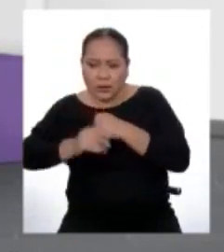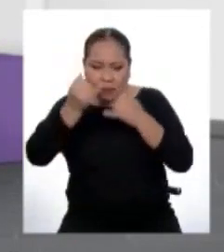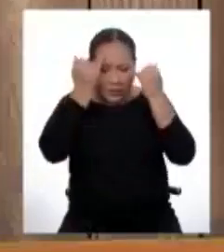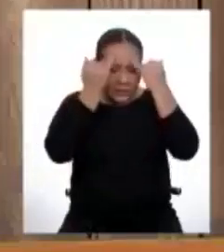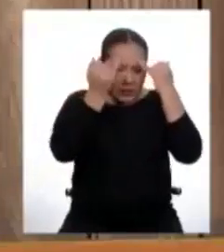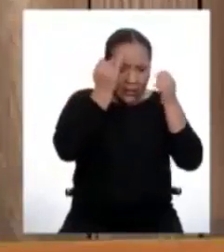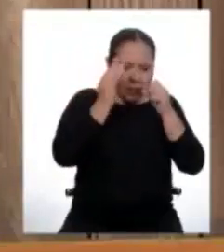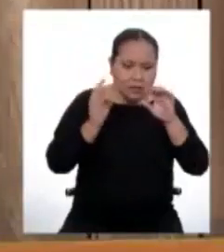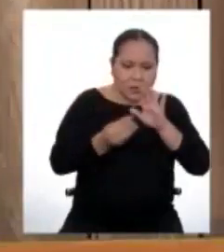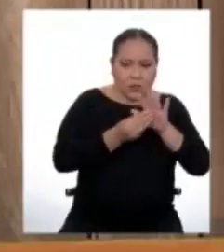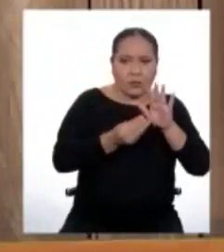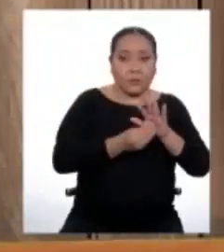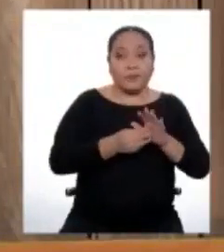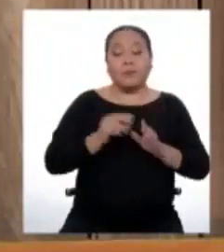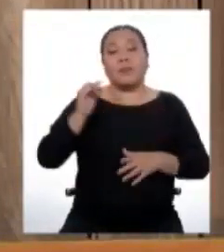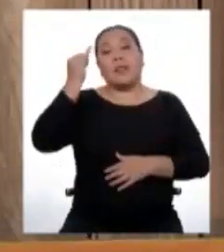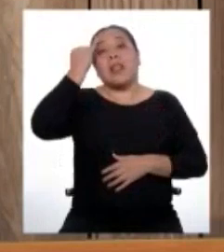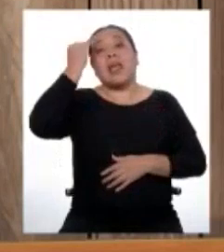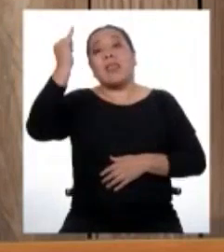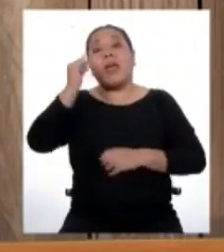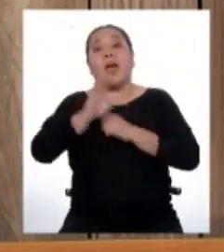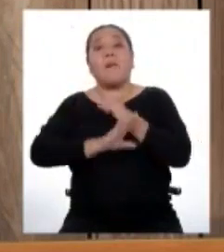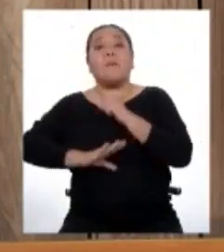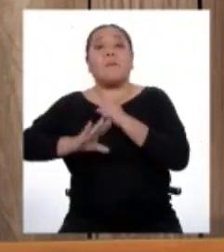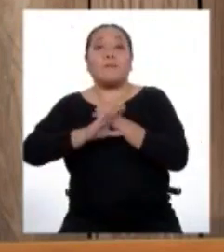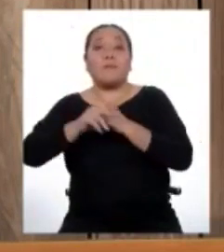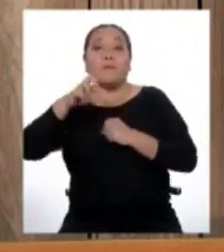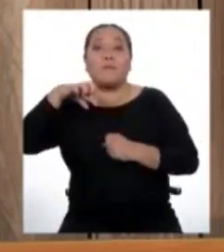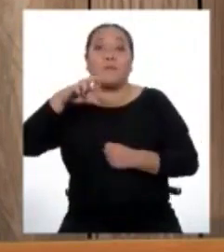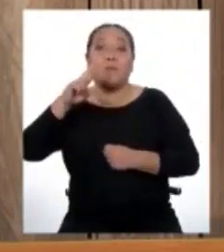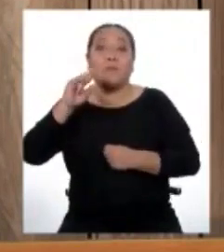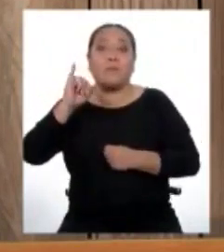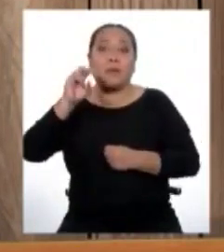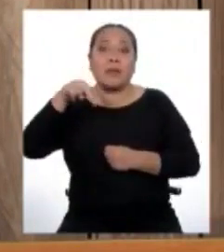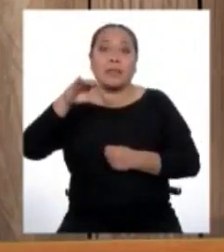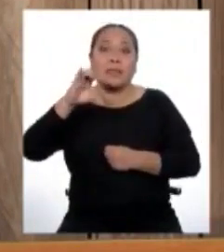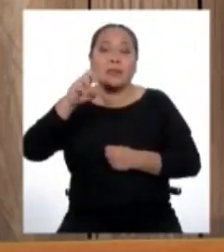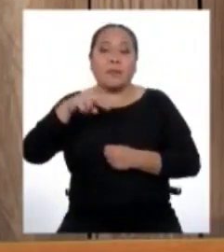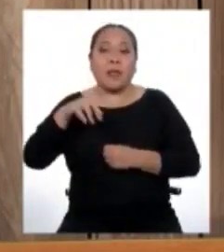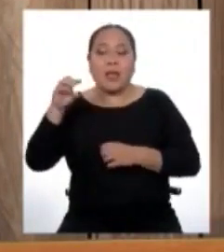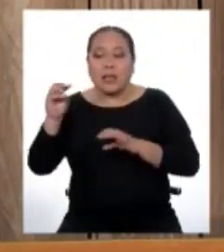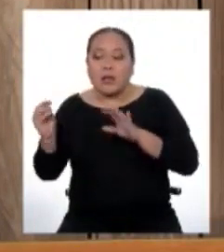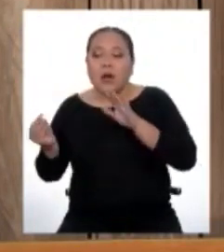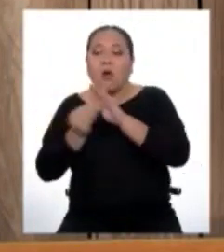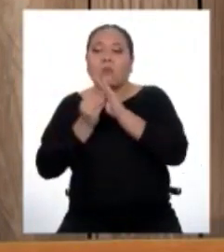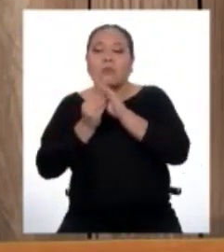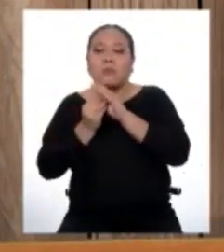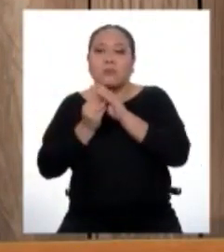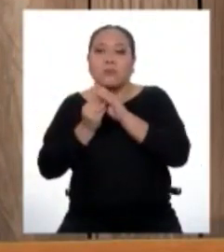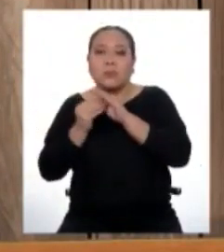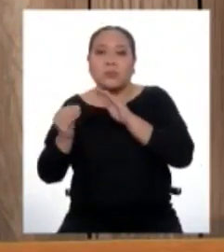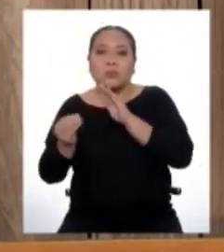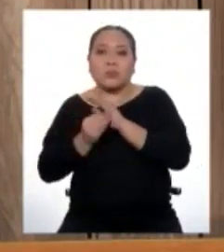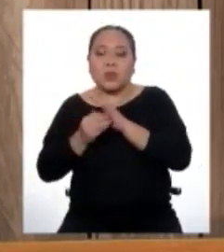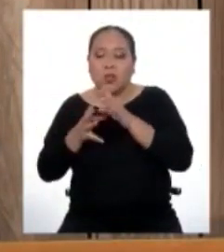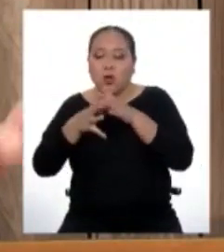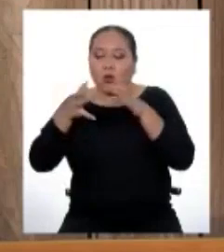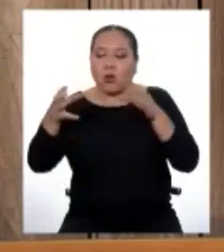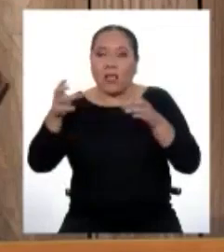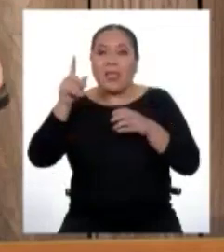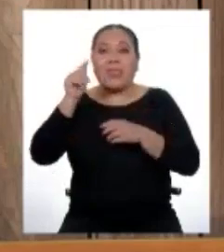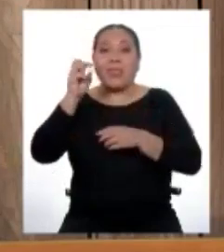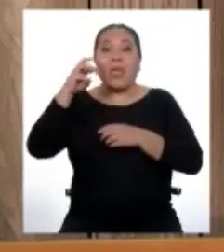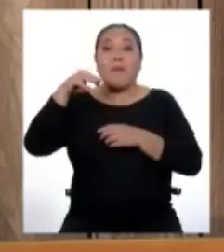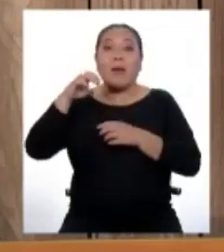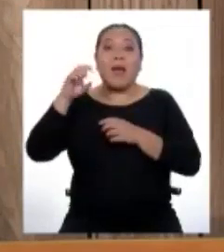texto escrito? La idea principal es aquella que contiene la idea básica o tema general y